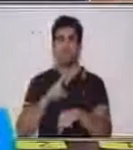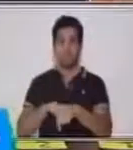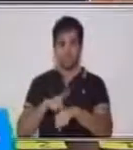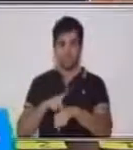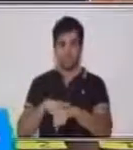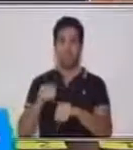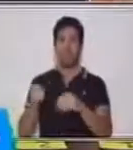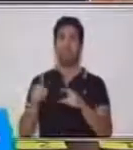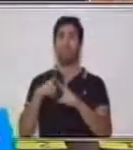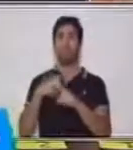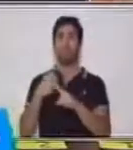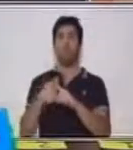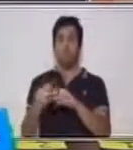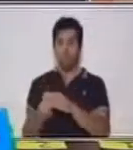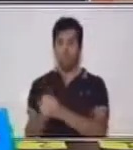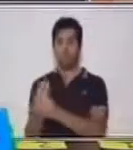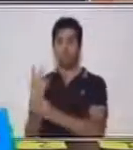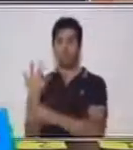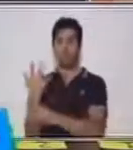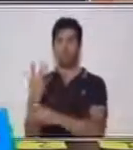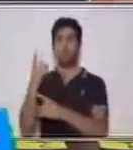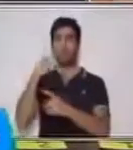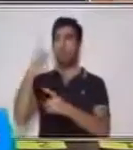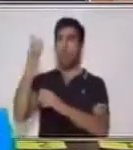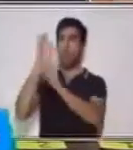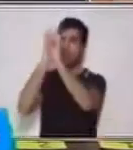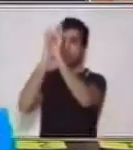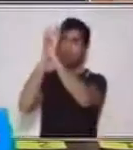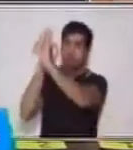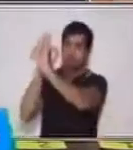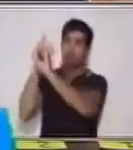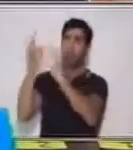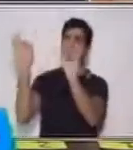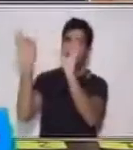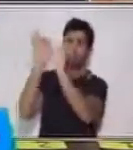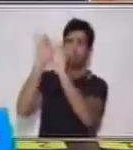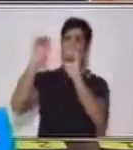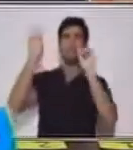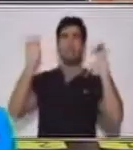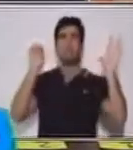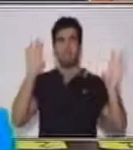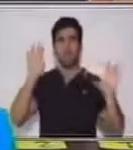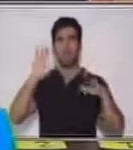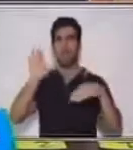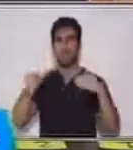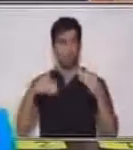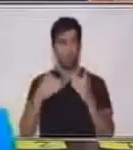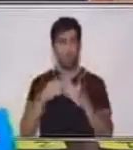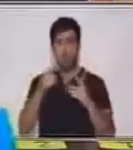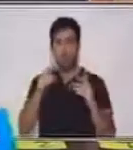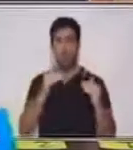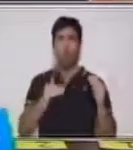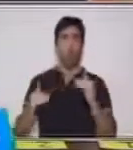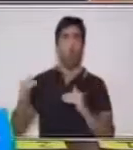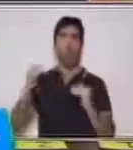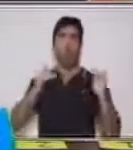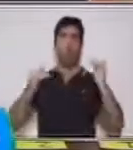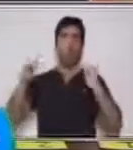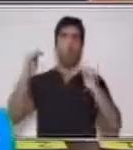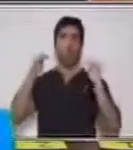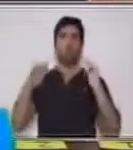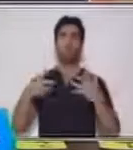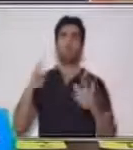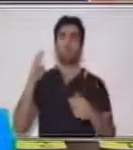cuando sembrar, la agricultura, la astronomía, la arquitectura, y para hacer las construcciones, para todo esto se